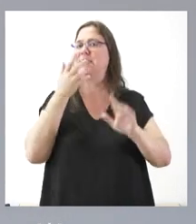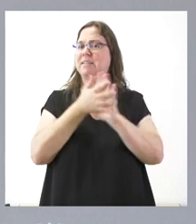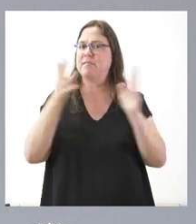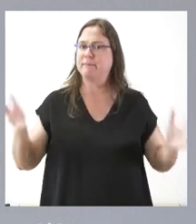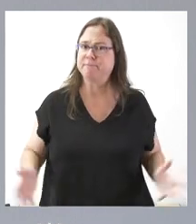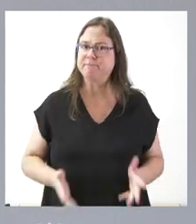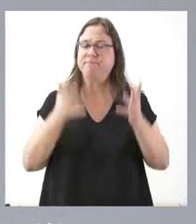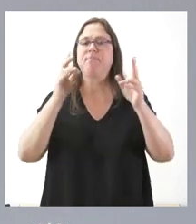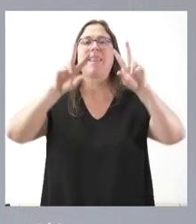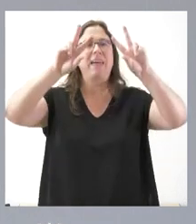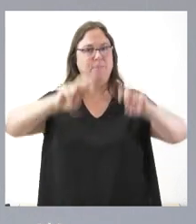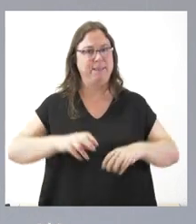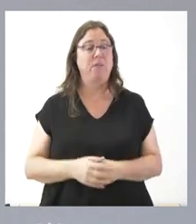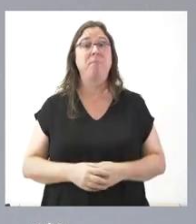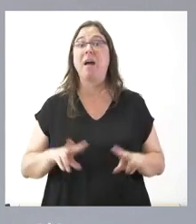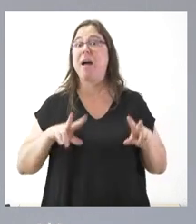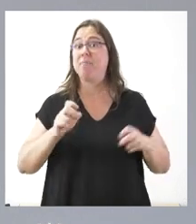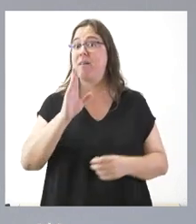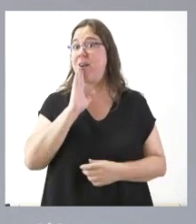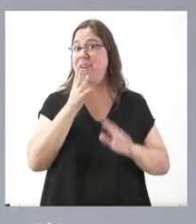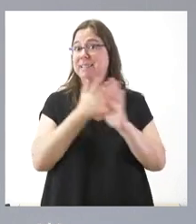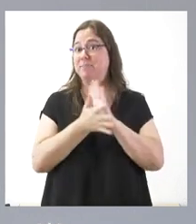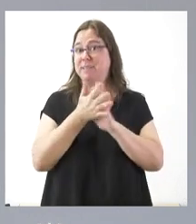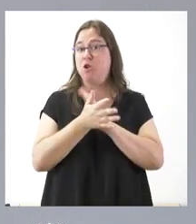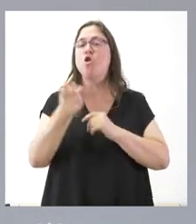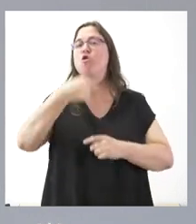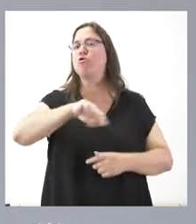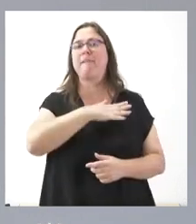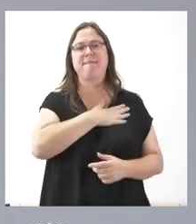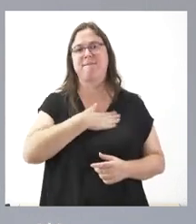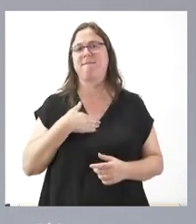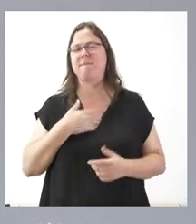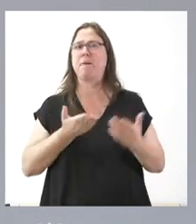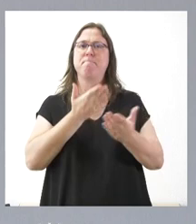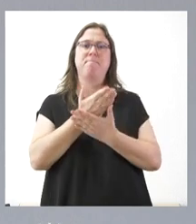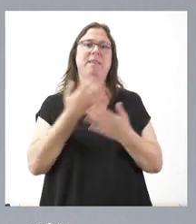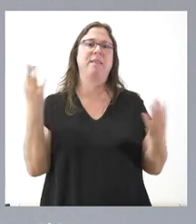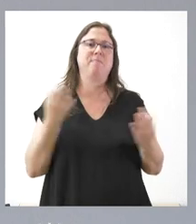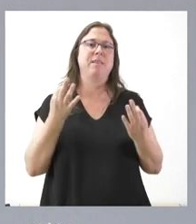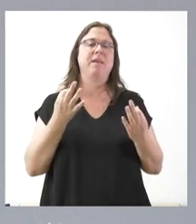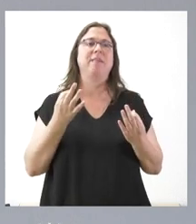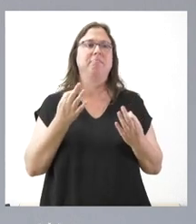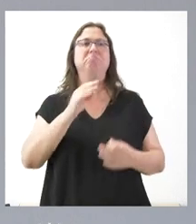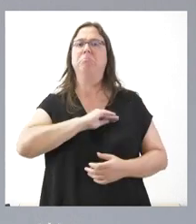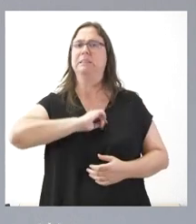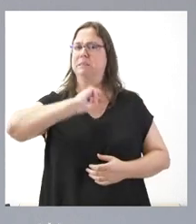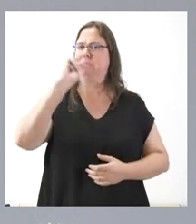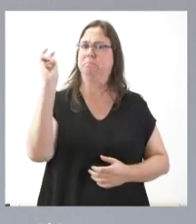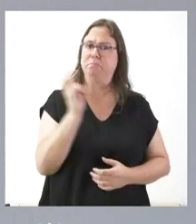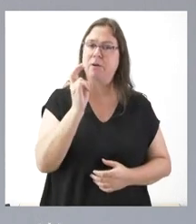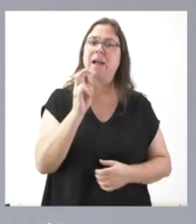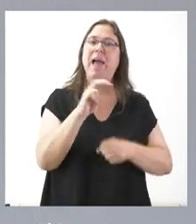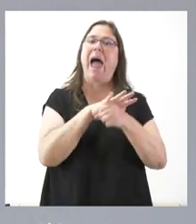investigación. Como les decía inicialmente, lo que nosotros planteamos en este consejo son bastantes actuaciones en el ámbito